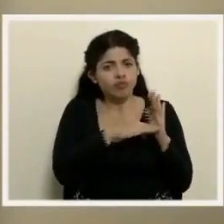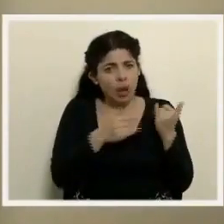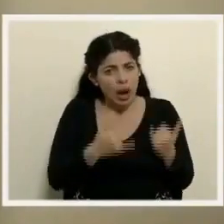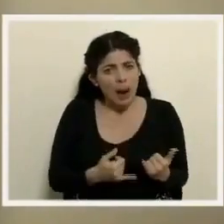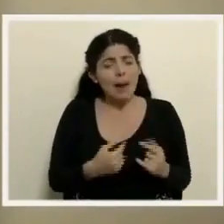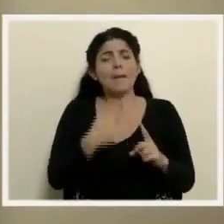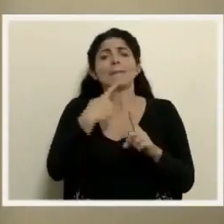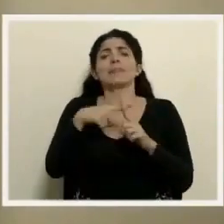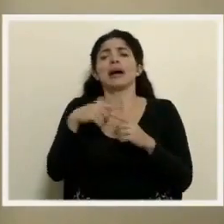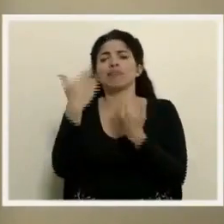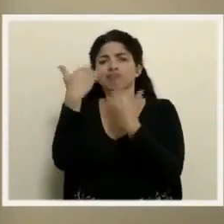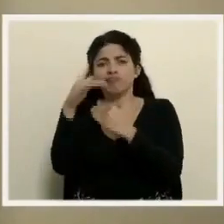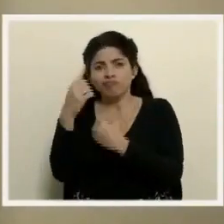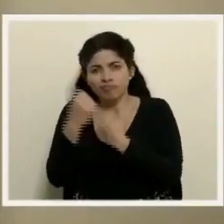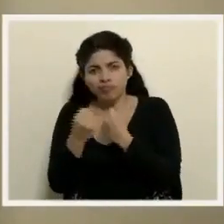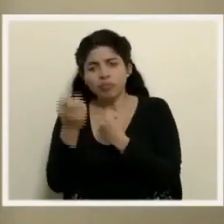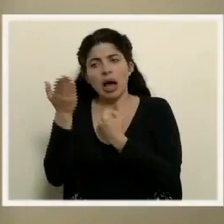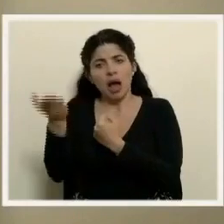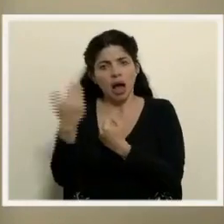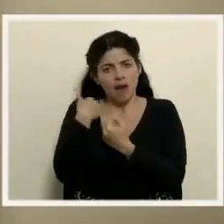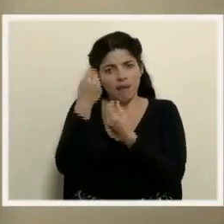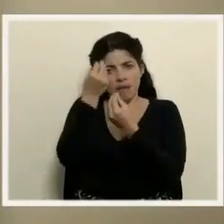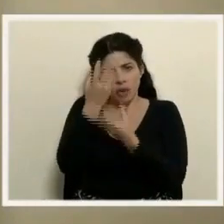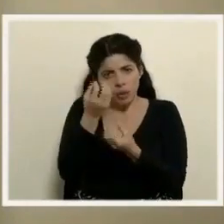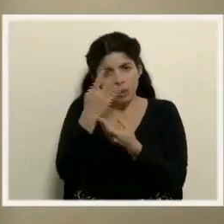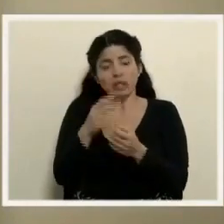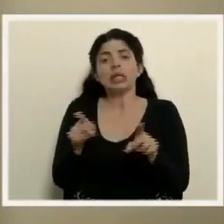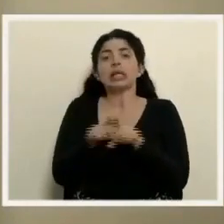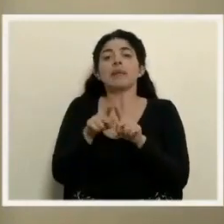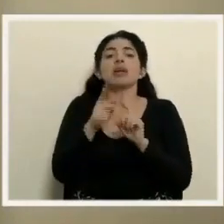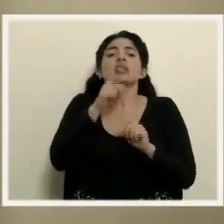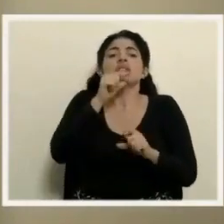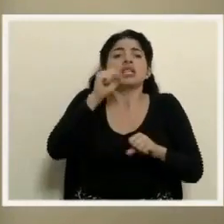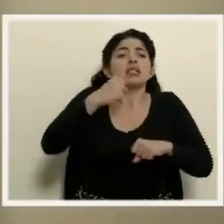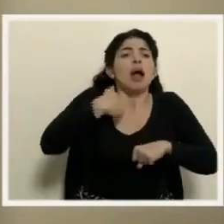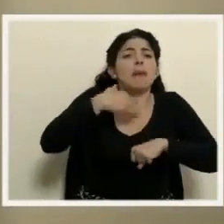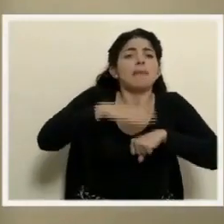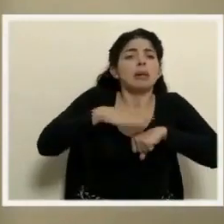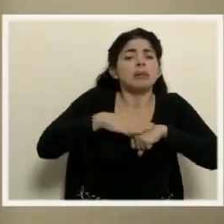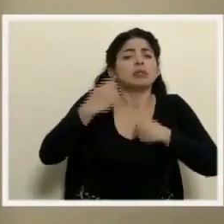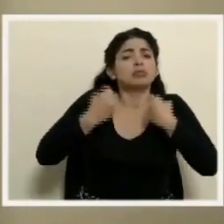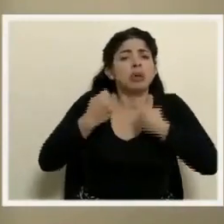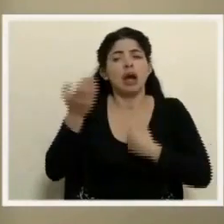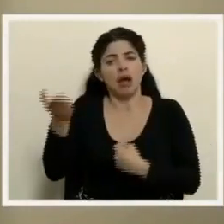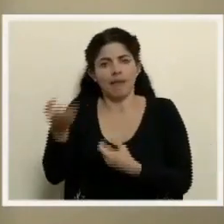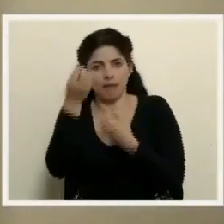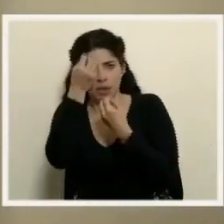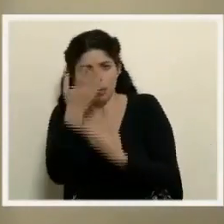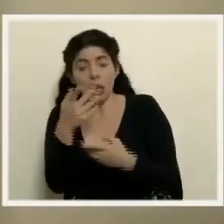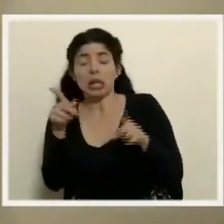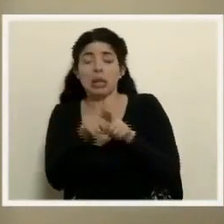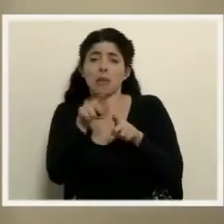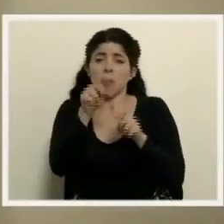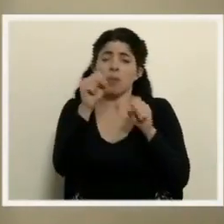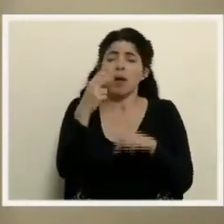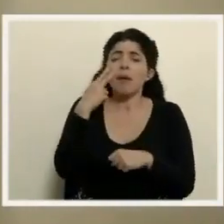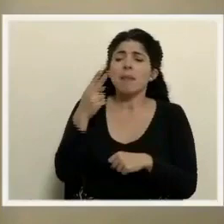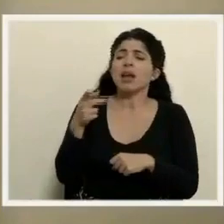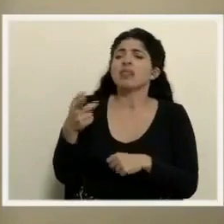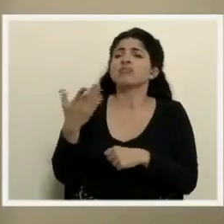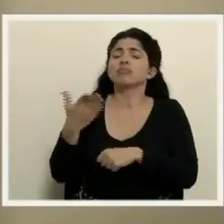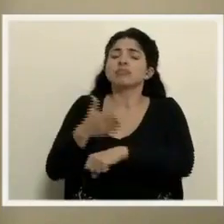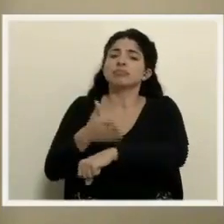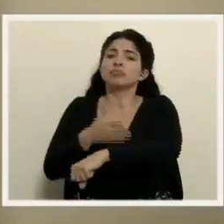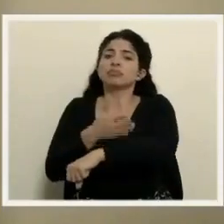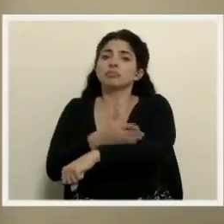además el detalle de la restricción vehicular sanitaria, las excepciones a esta. Y también podrán encontrar el avance